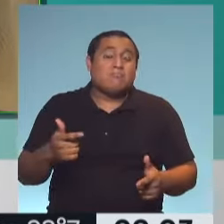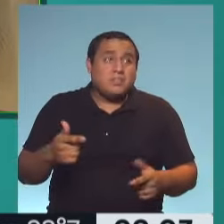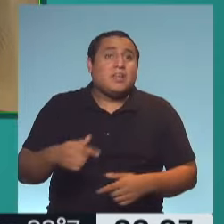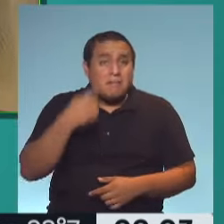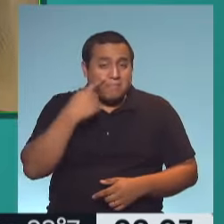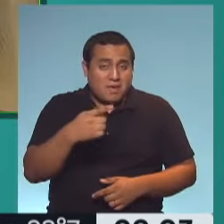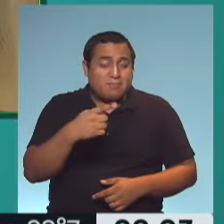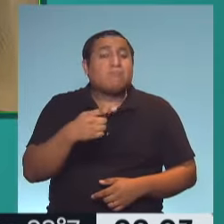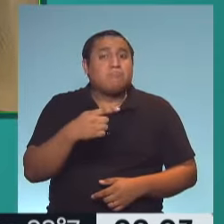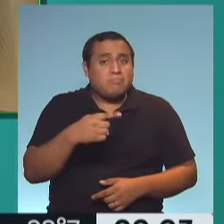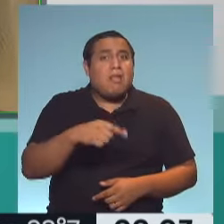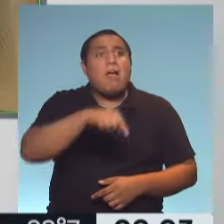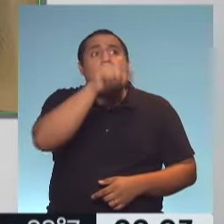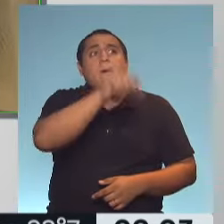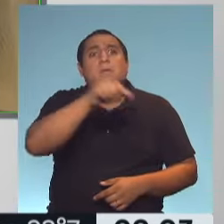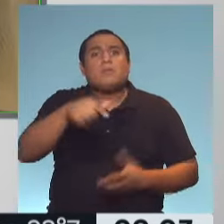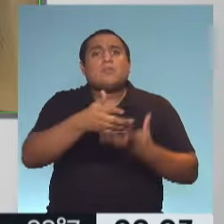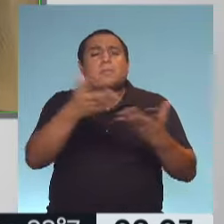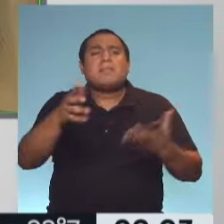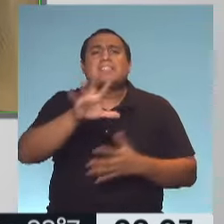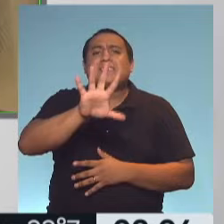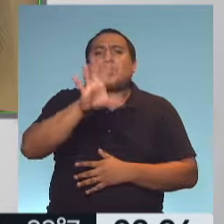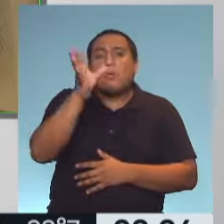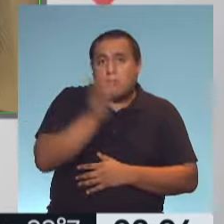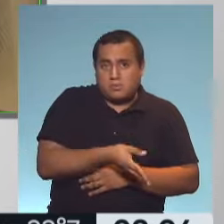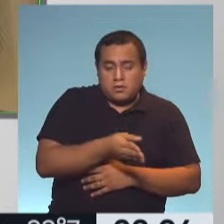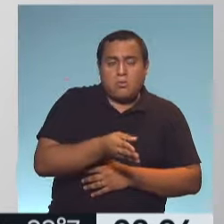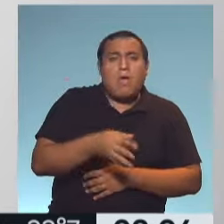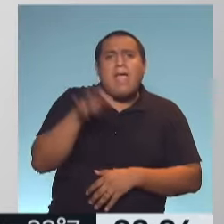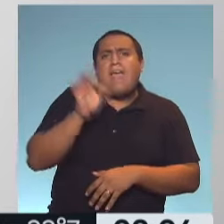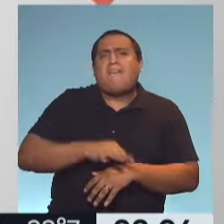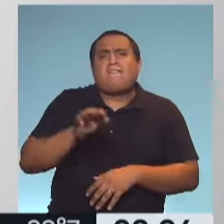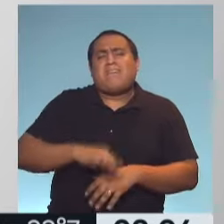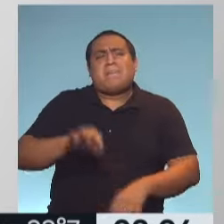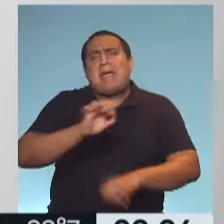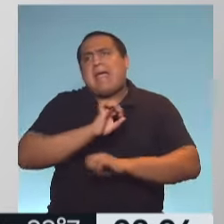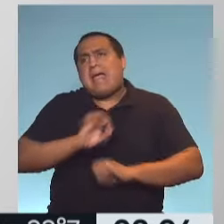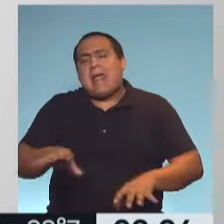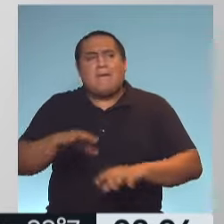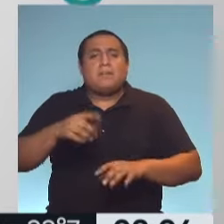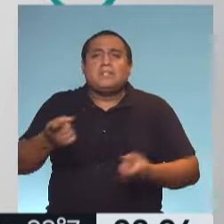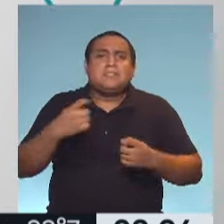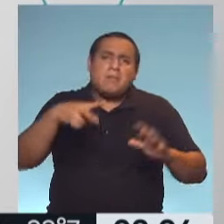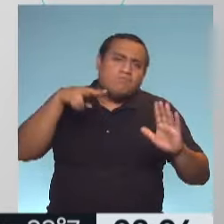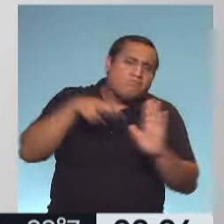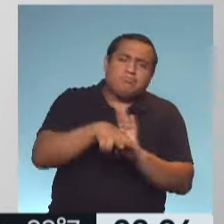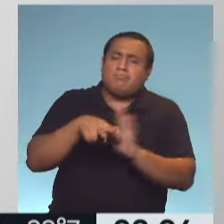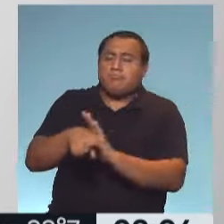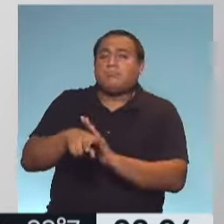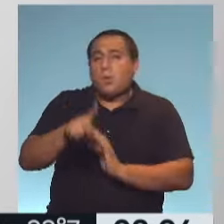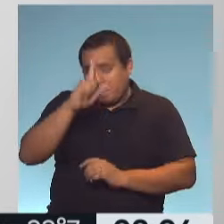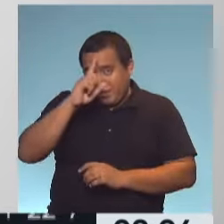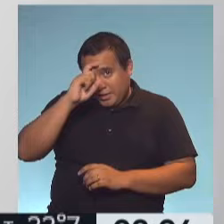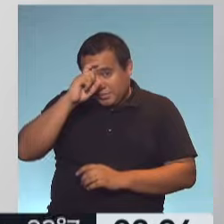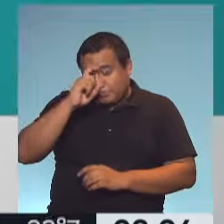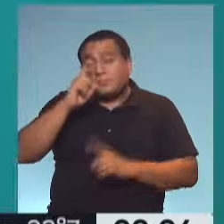casos va a haber un 5% de personas muy graves, o sea, muy graves que requieren hospitalización y que a su vez